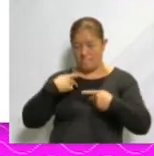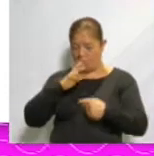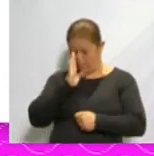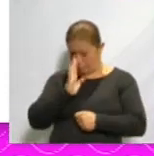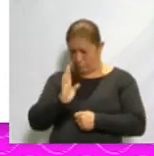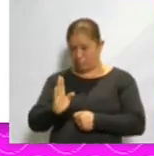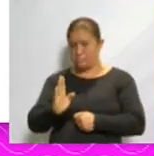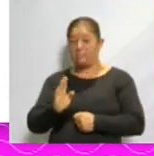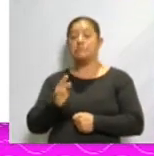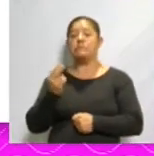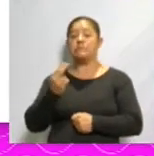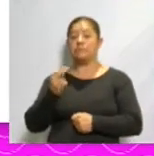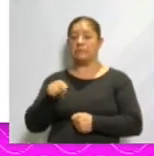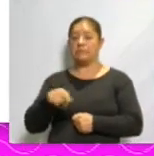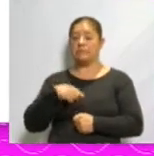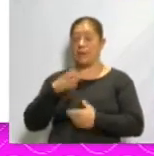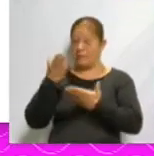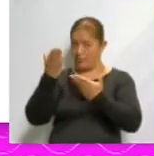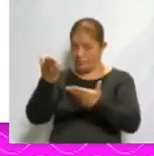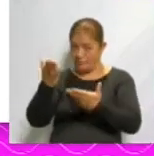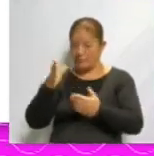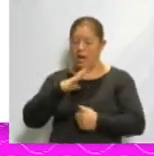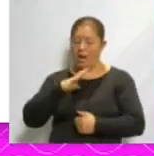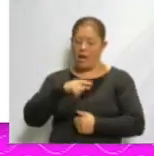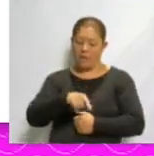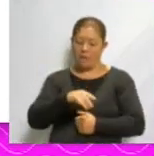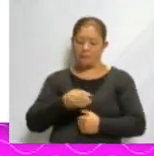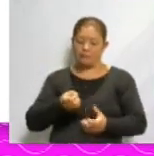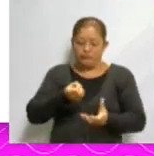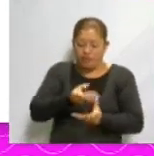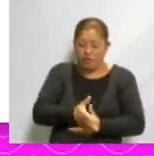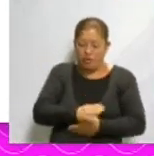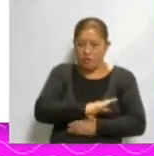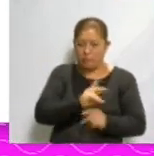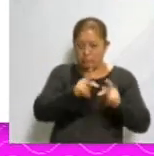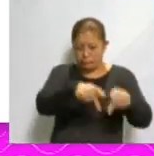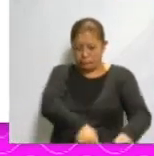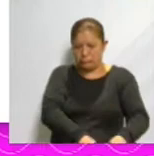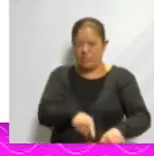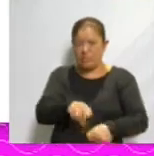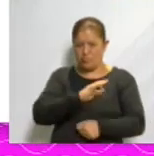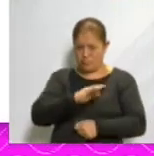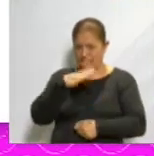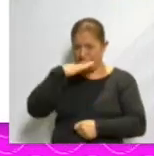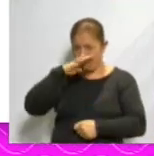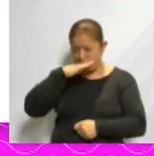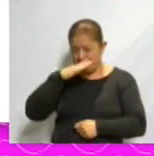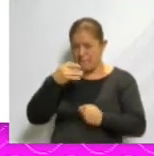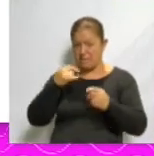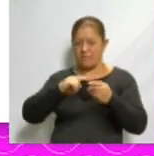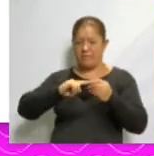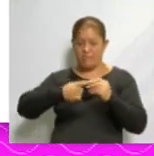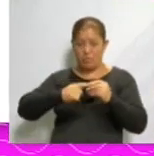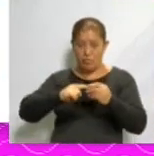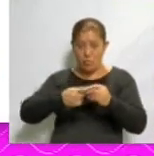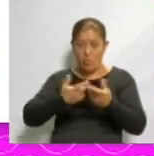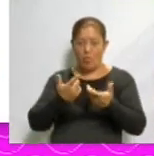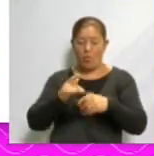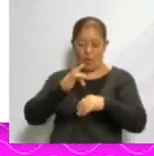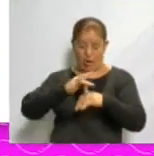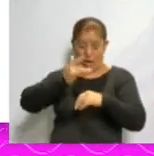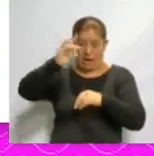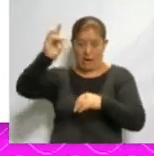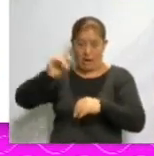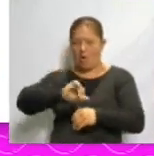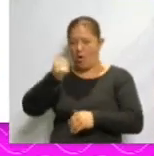debían darle las ofrendas con las que eran enterrados, pudiendo ser granos de maíz, frijol, piedras preciosas y